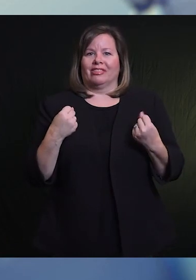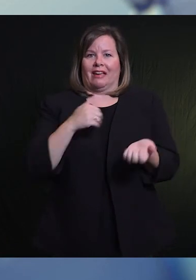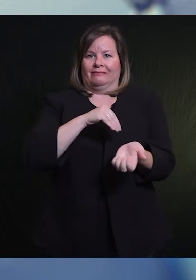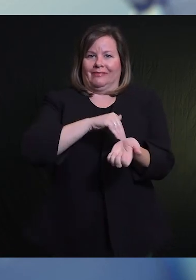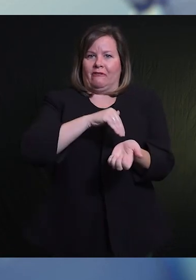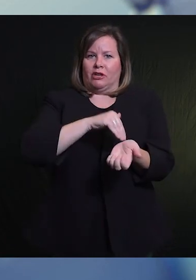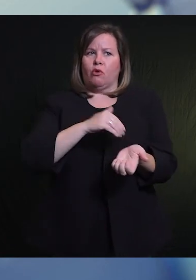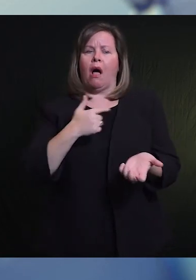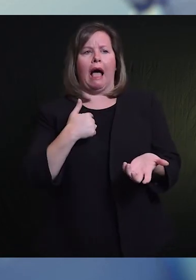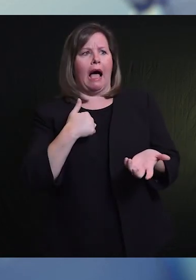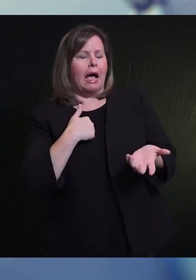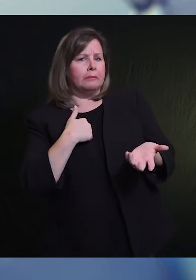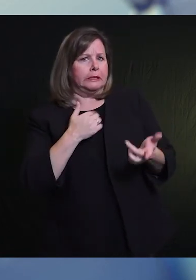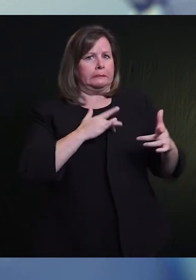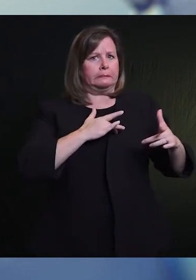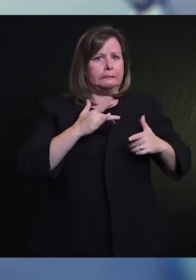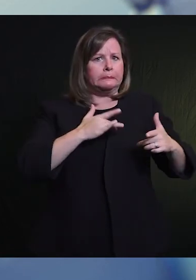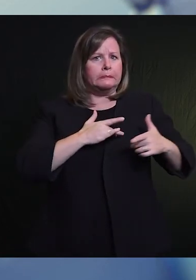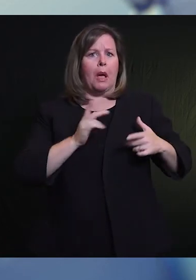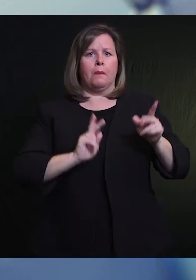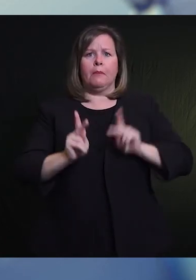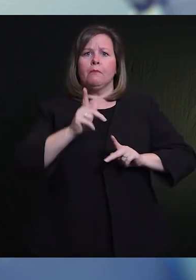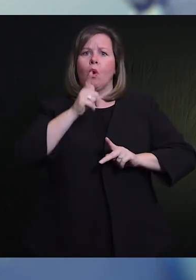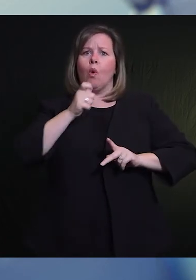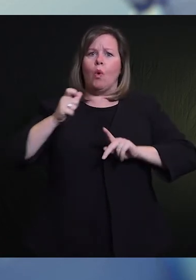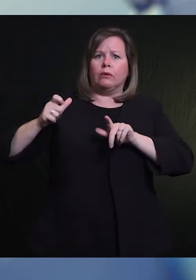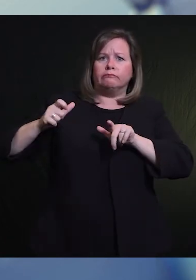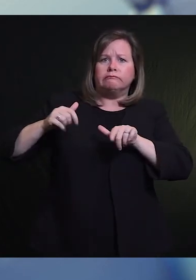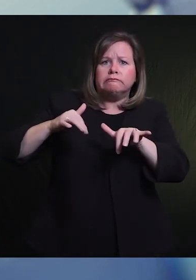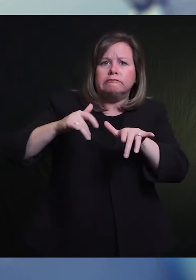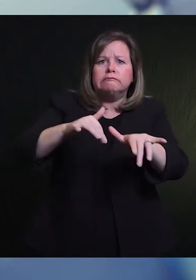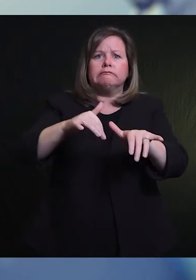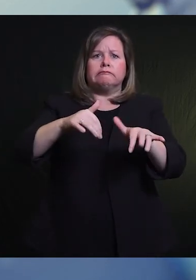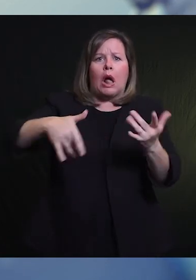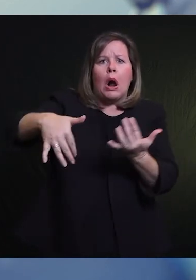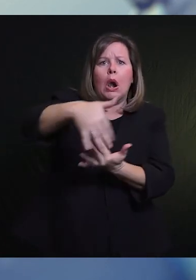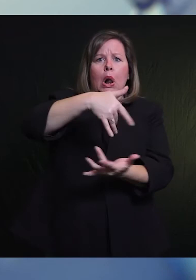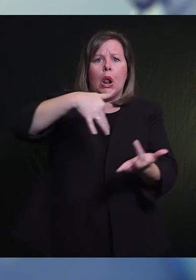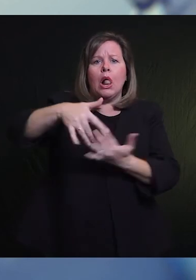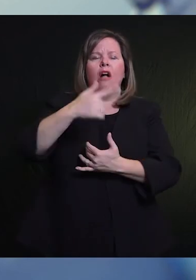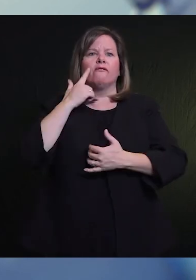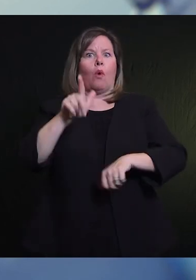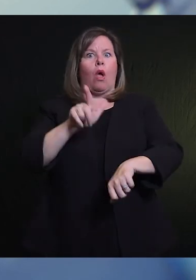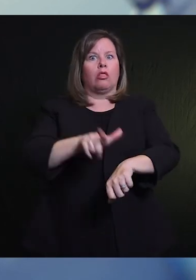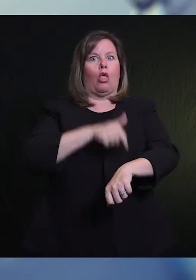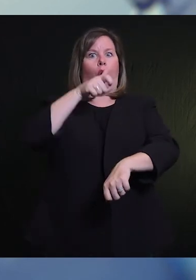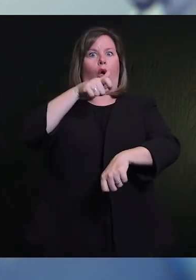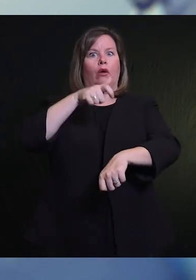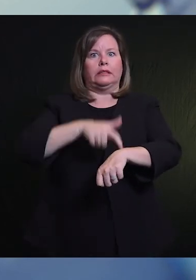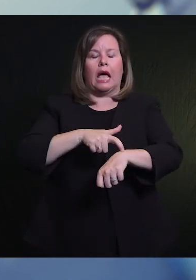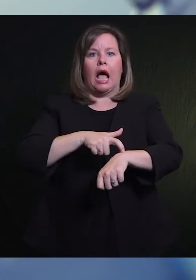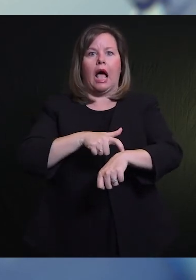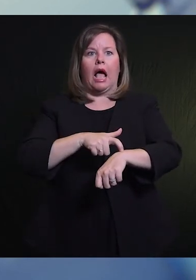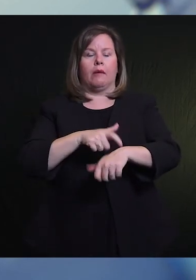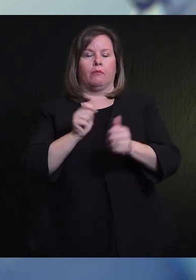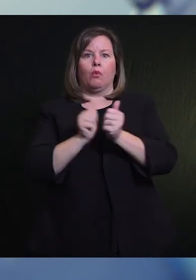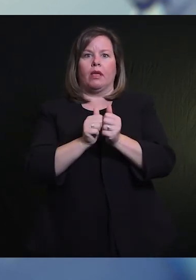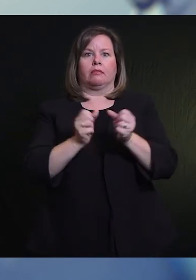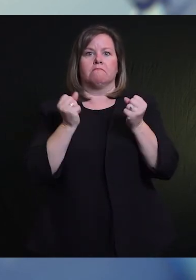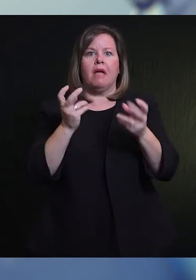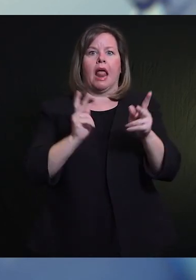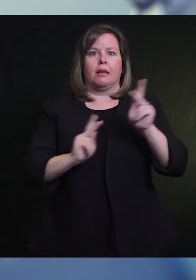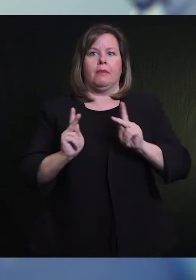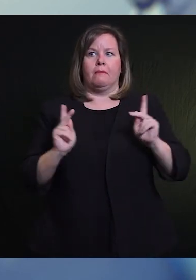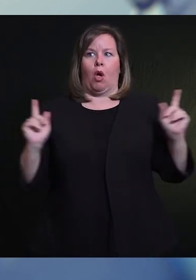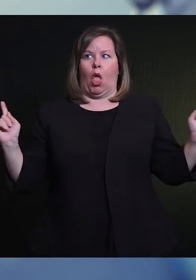durante un largo periodo de tiempo en una gran reunión masiva. Me preocupa que durante una pandemia que